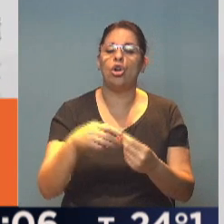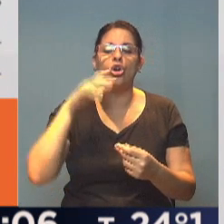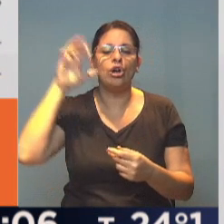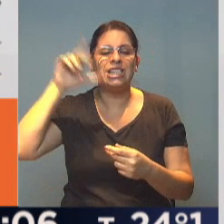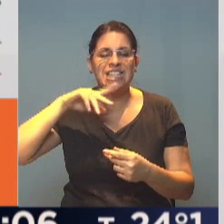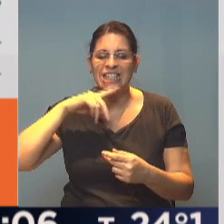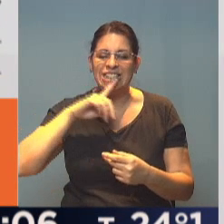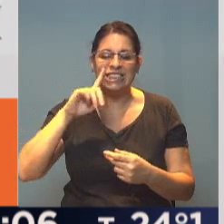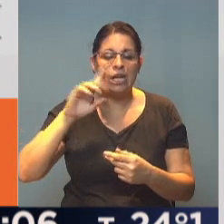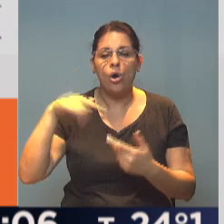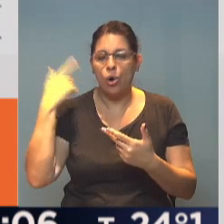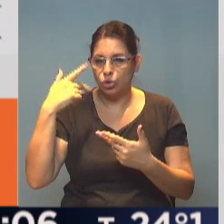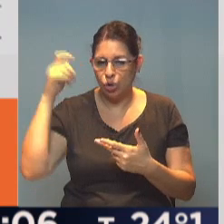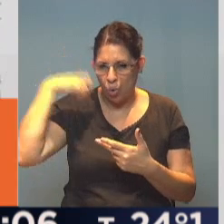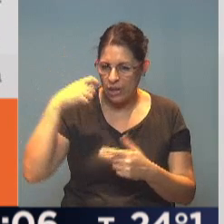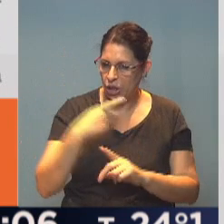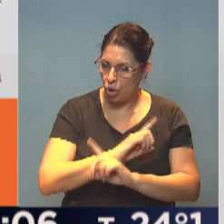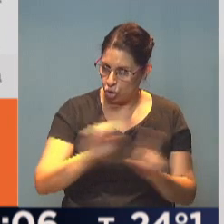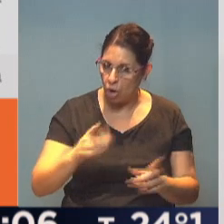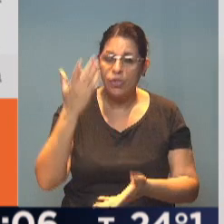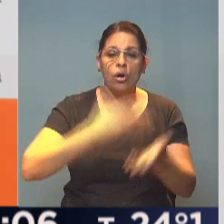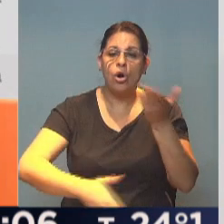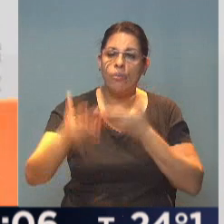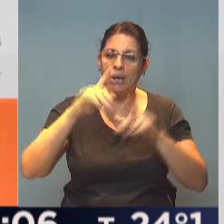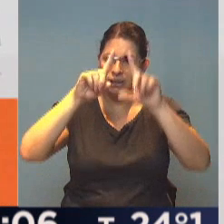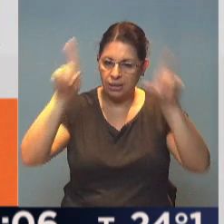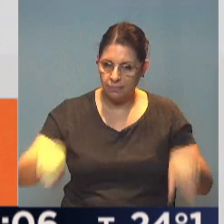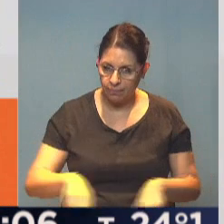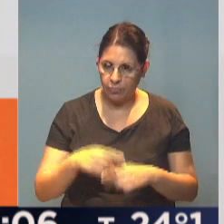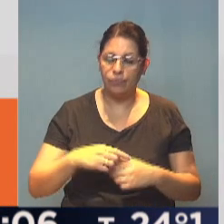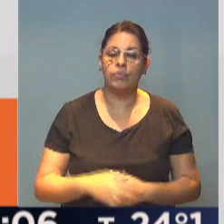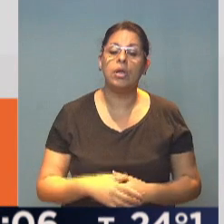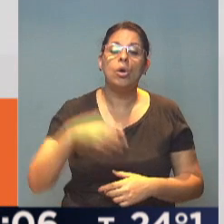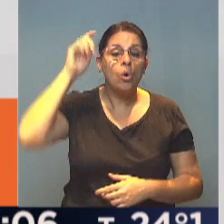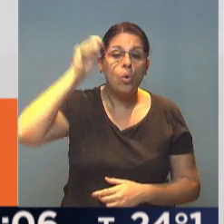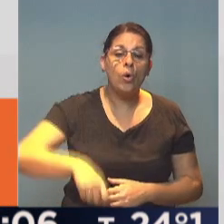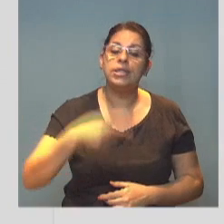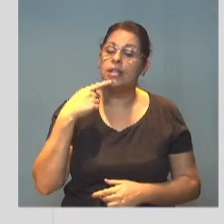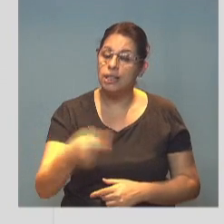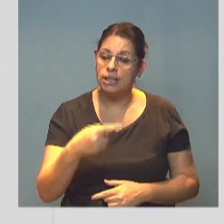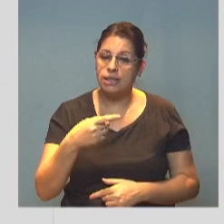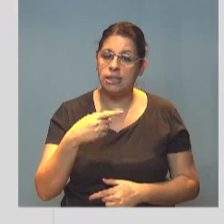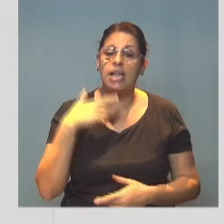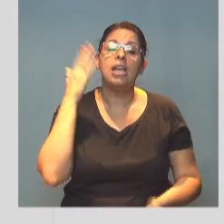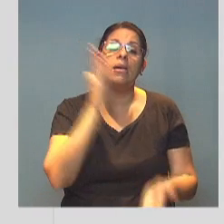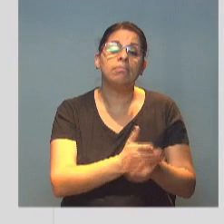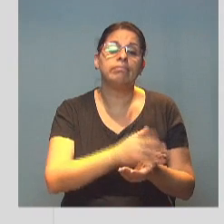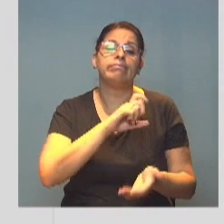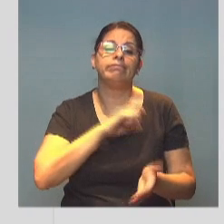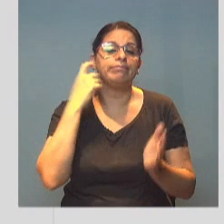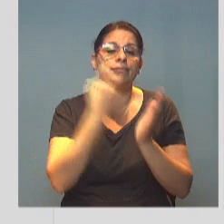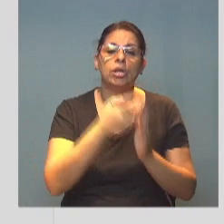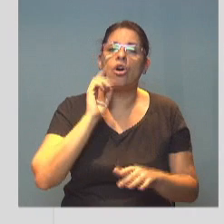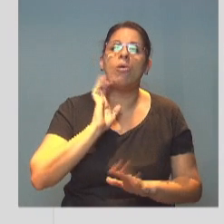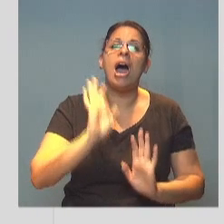y Juan Carlos Maqueda. Allí estamos compartiendo con todo el país el fallo. En su disidencia, los jueces apuntaron que los delitos de lesa humanidad son políticas